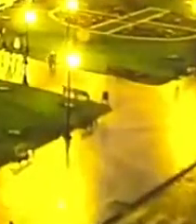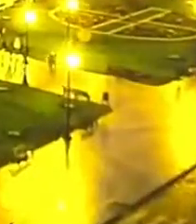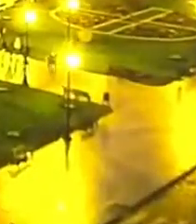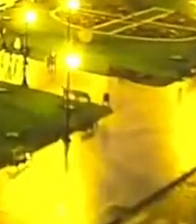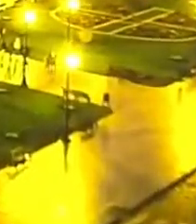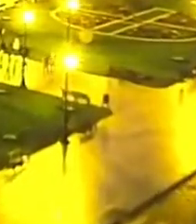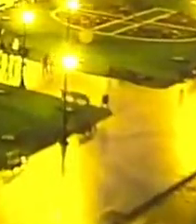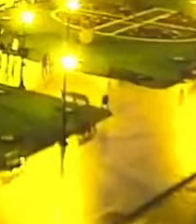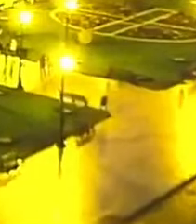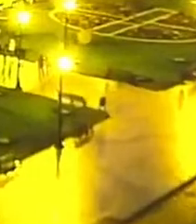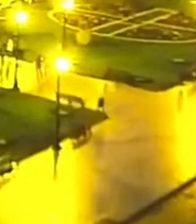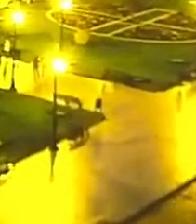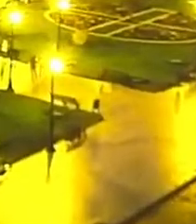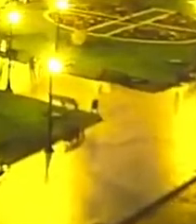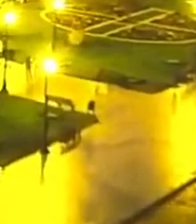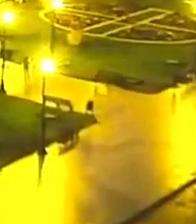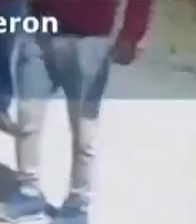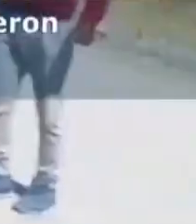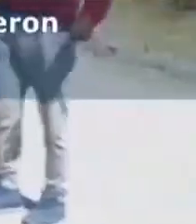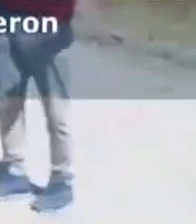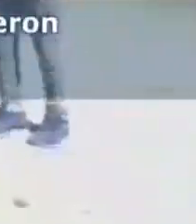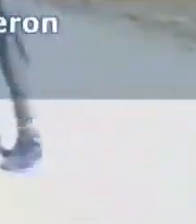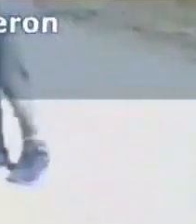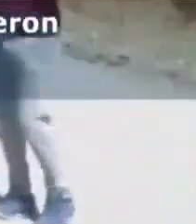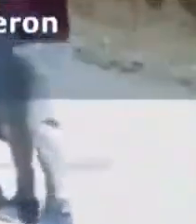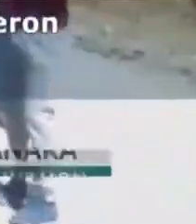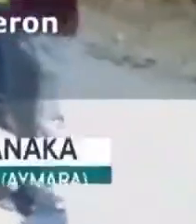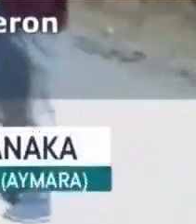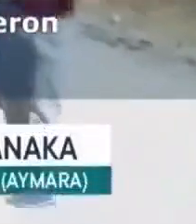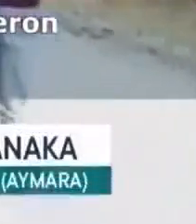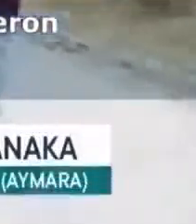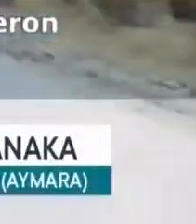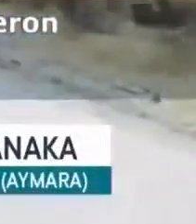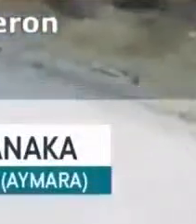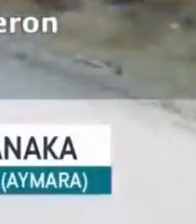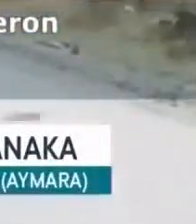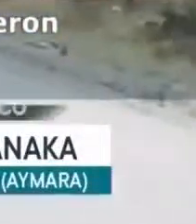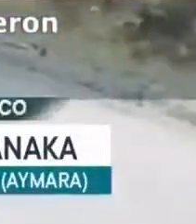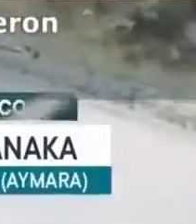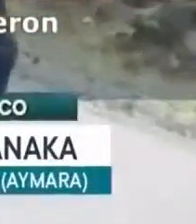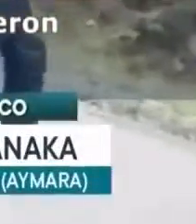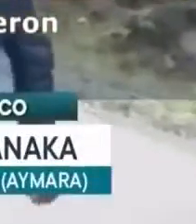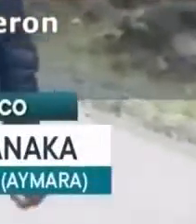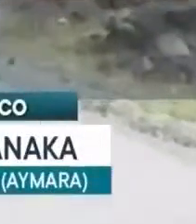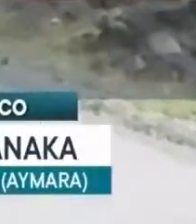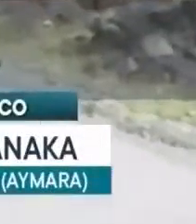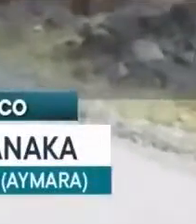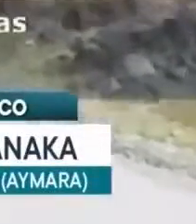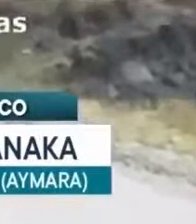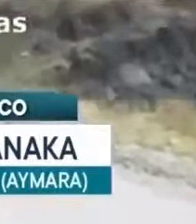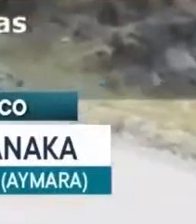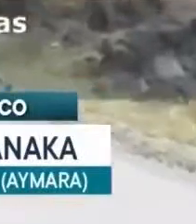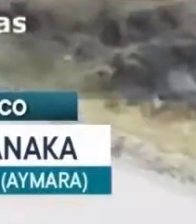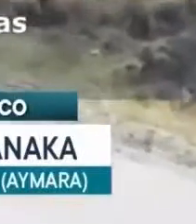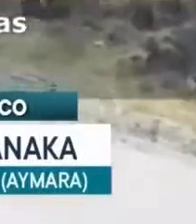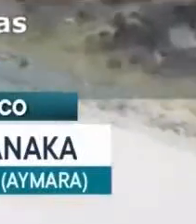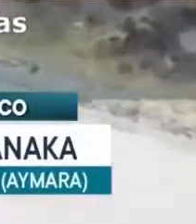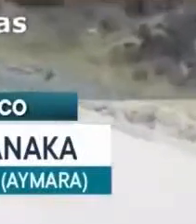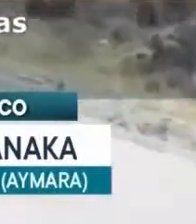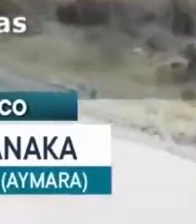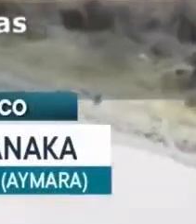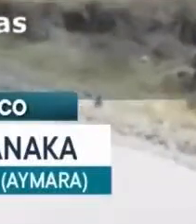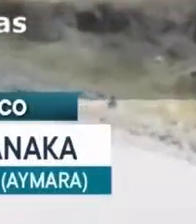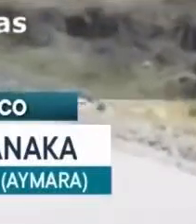Desbloquean Corredor Minero del Sur, akiriwa, anairagata, yatea, weja, morata, barka, masinaka, chukpibilkas, komuni,